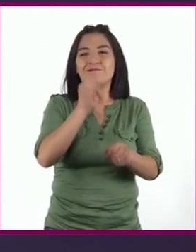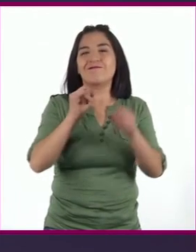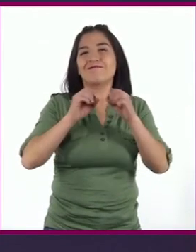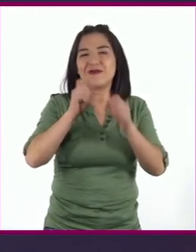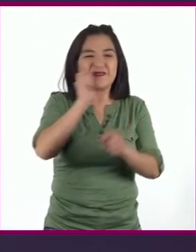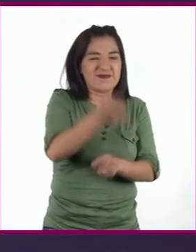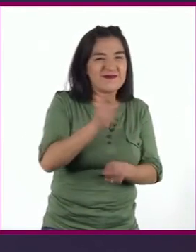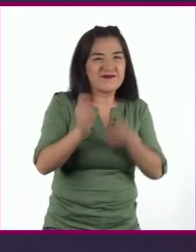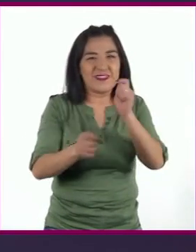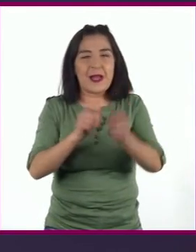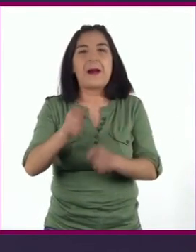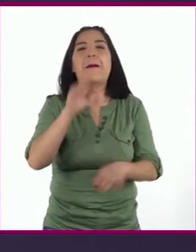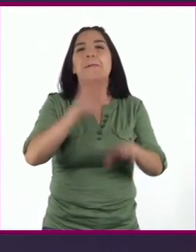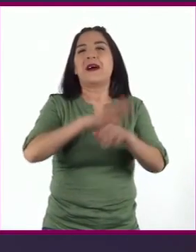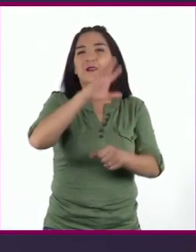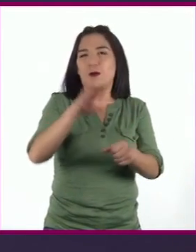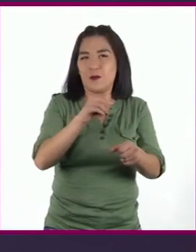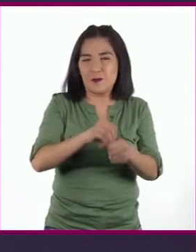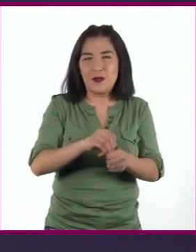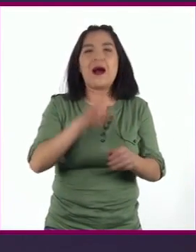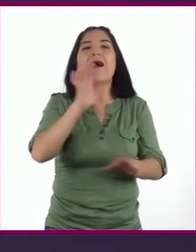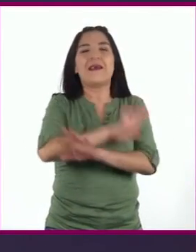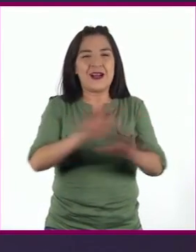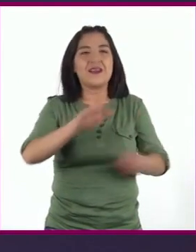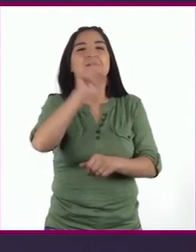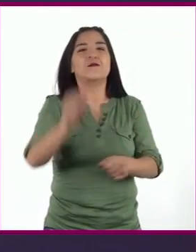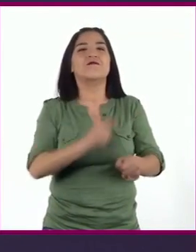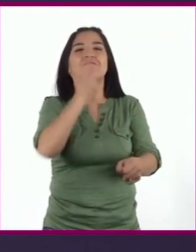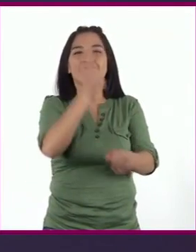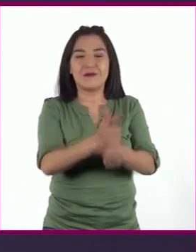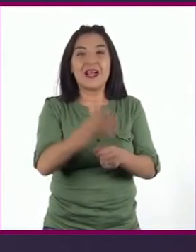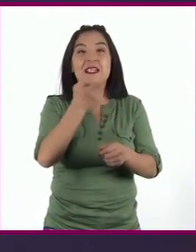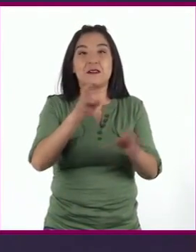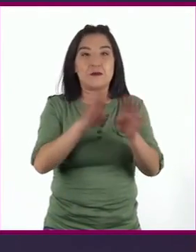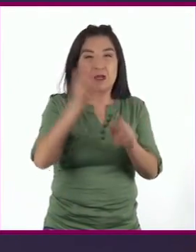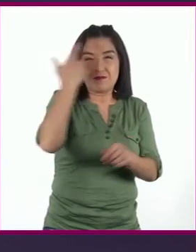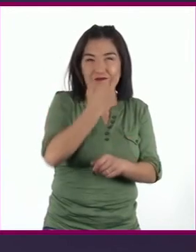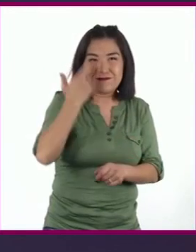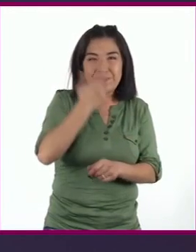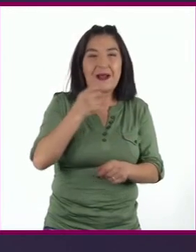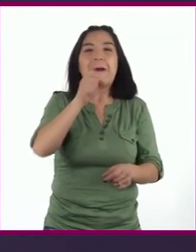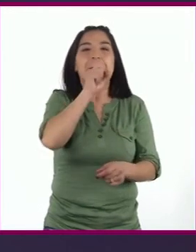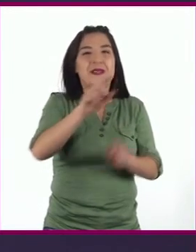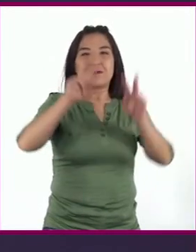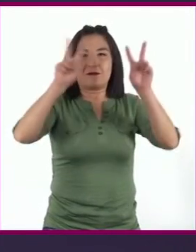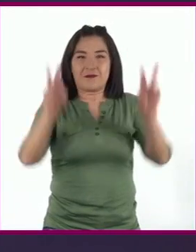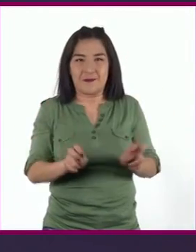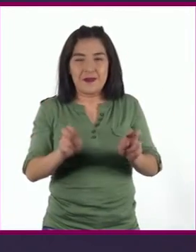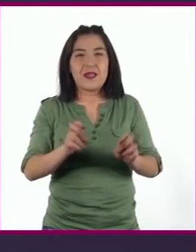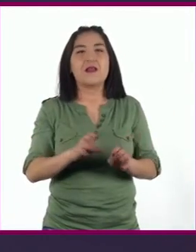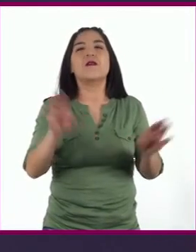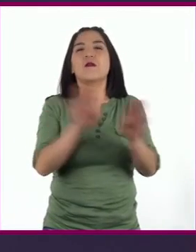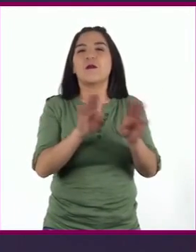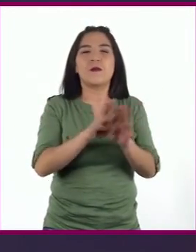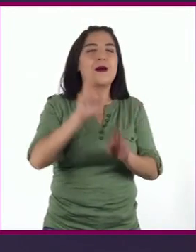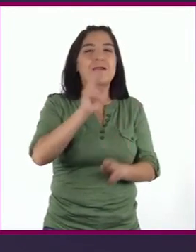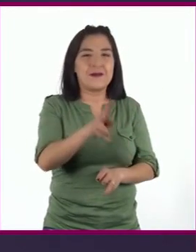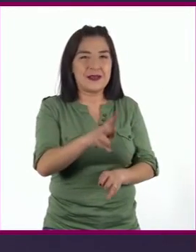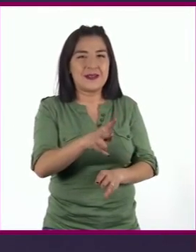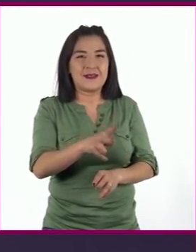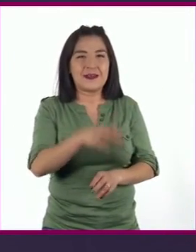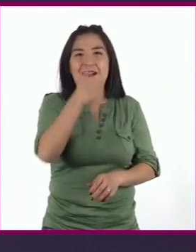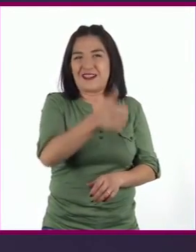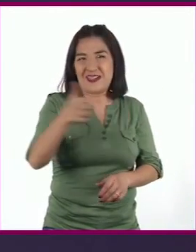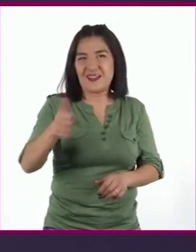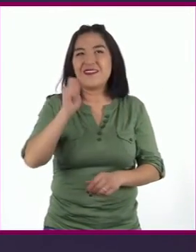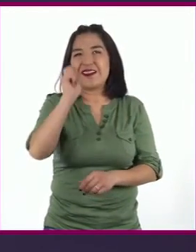completa Así nos damos cuenta de que revisar distintos textos acerca de un mismo tema Nos permite, en el caso de las